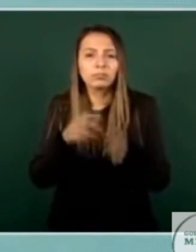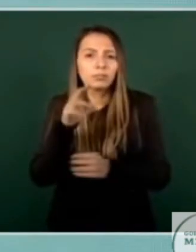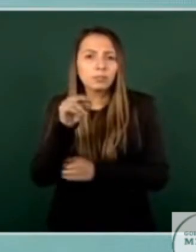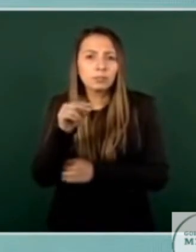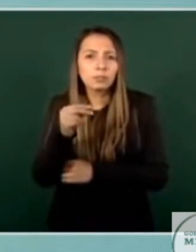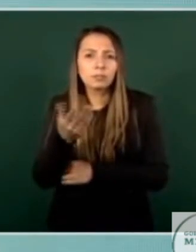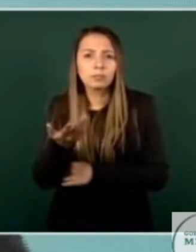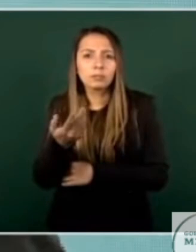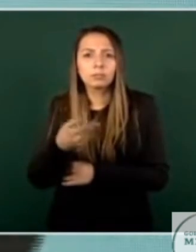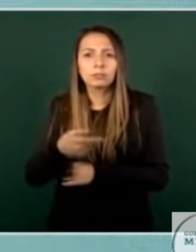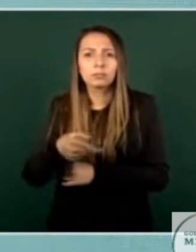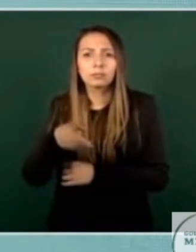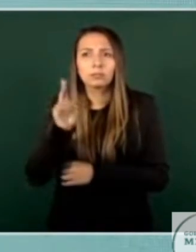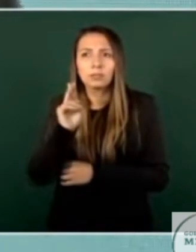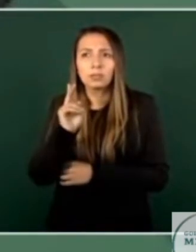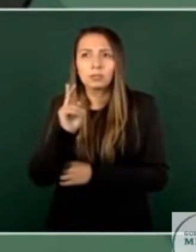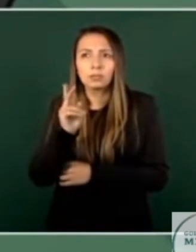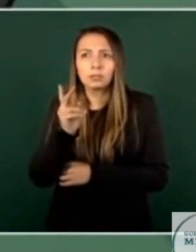que se erige